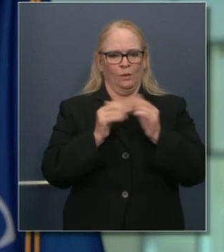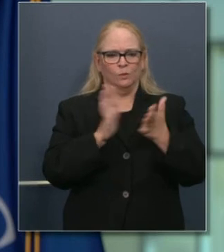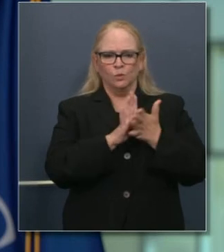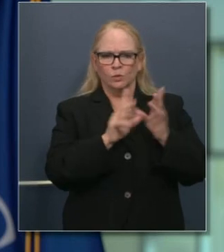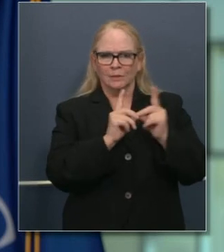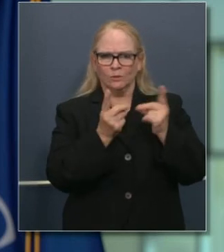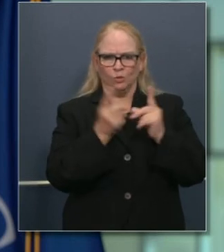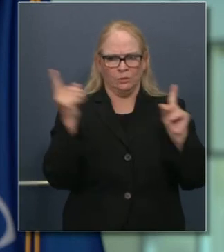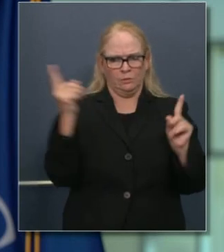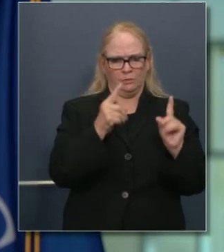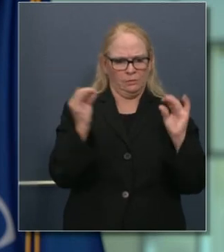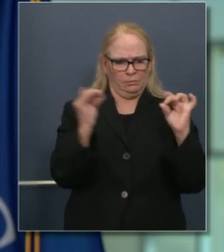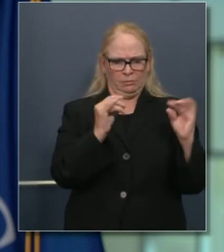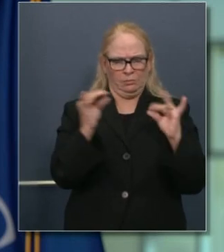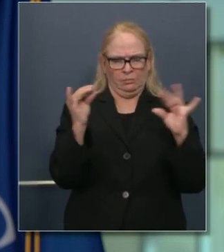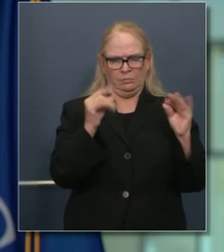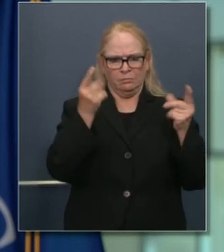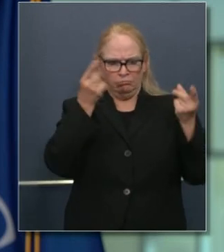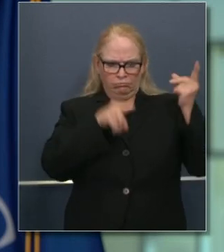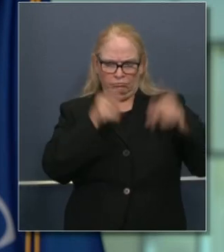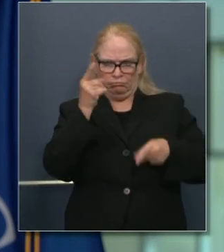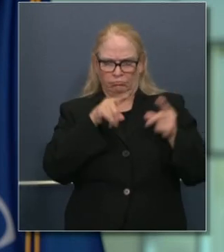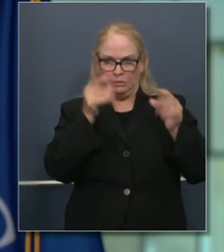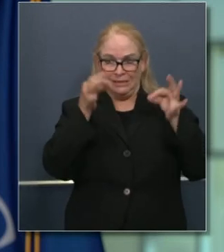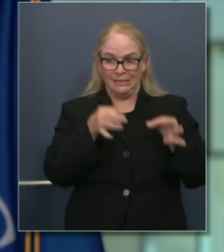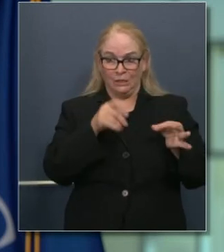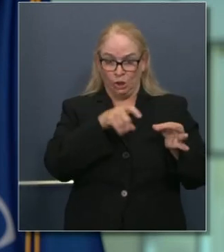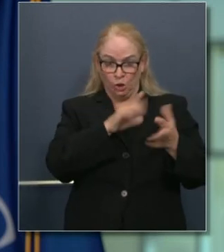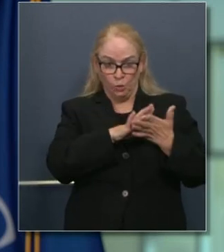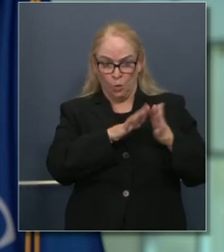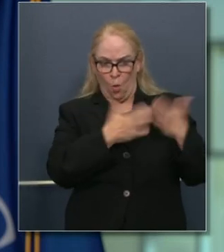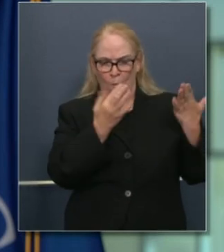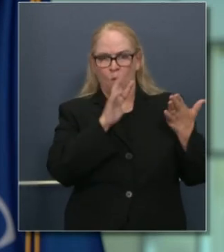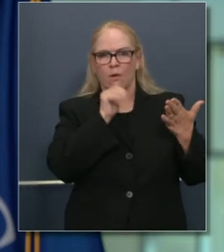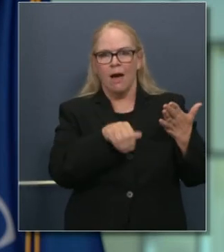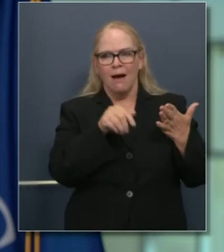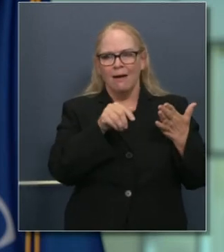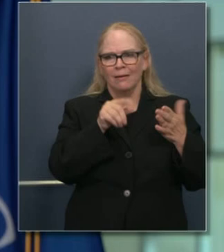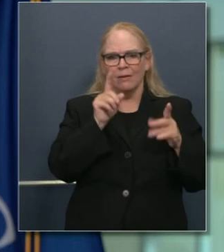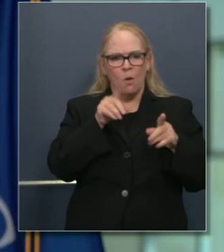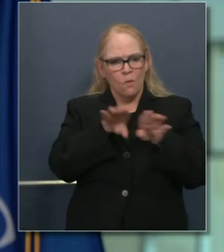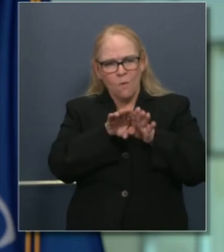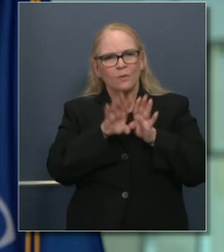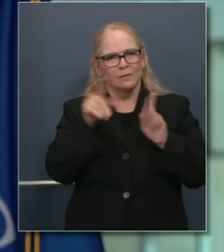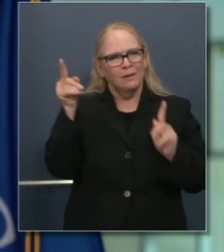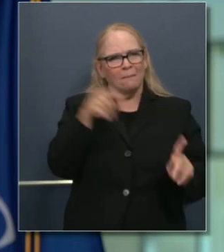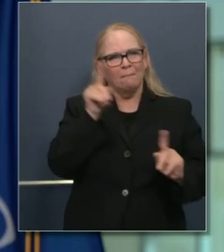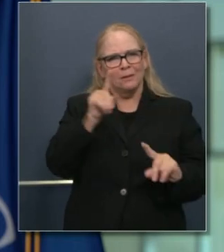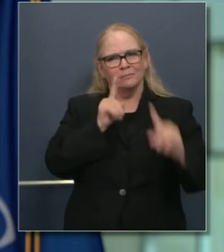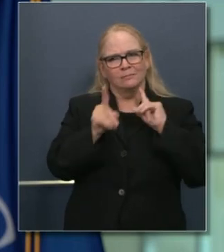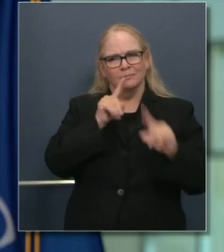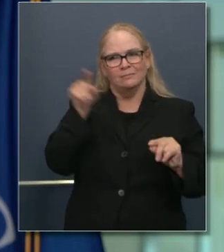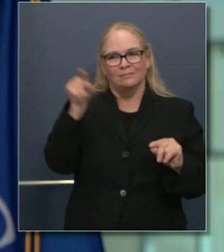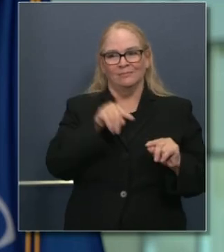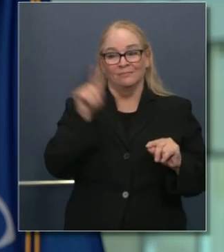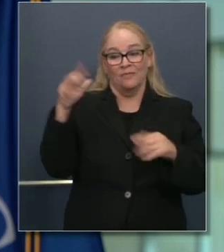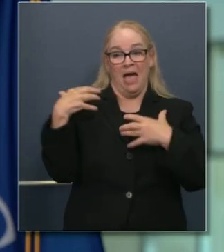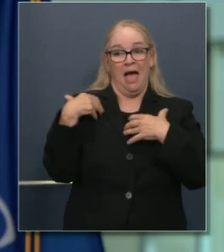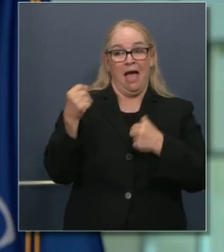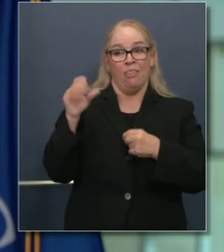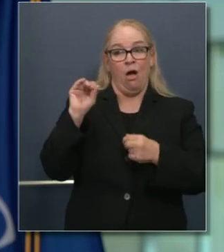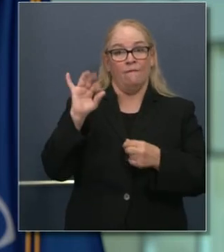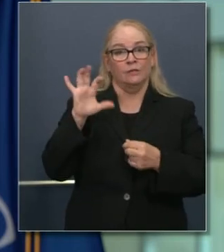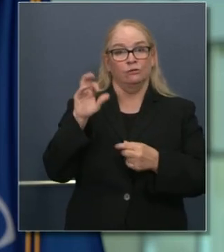ese condado podrá abrir. Sabemos que funcionarios de salubridad del condado están considerando ampliamente el